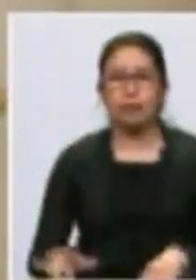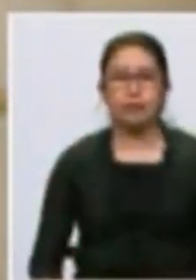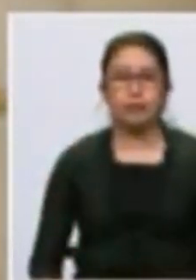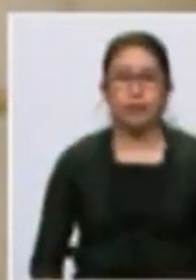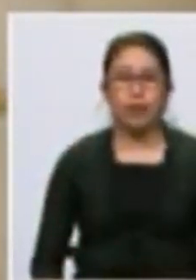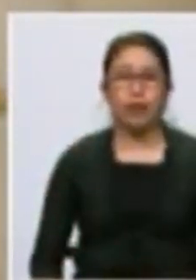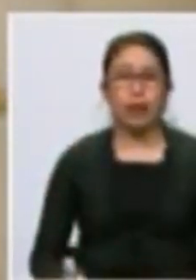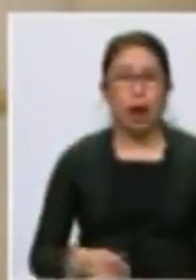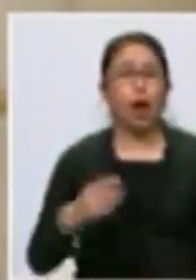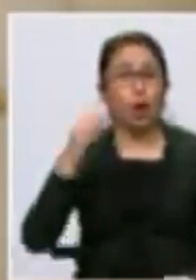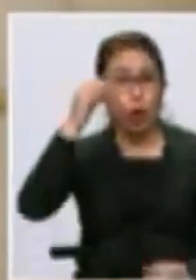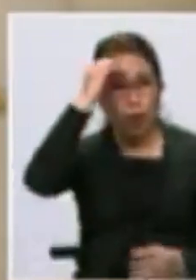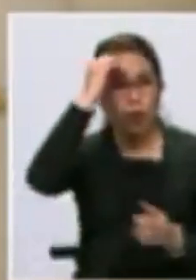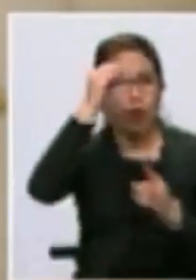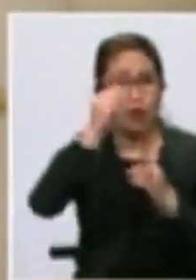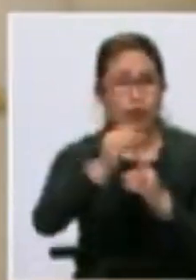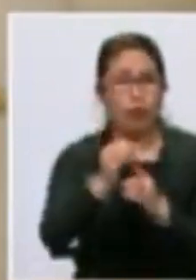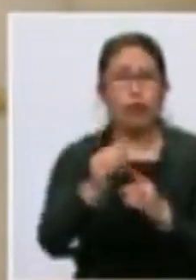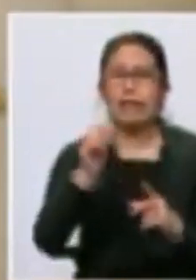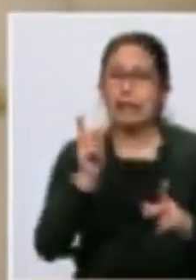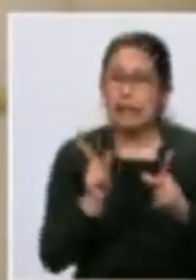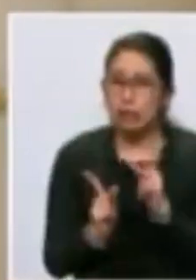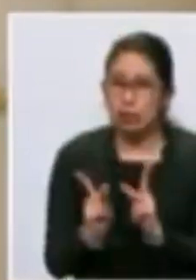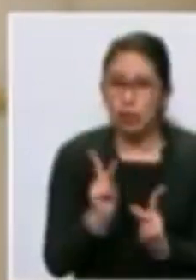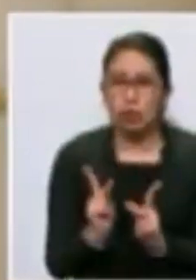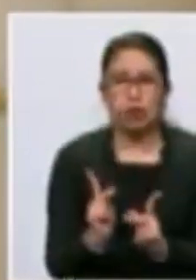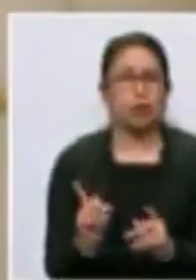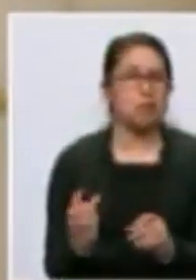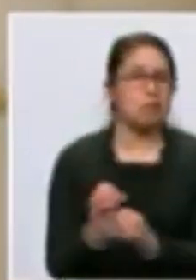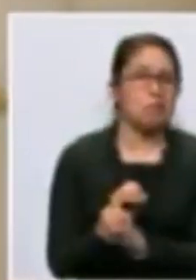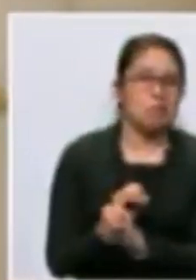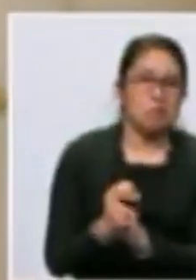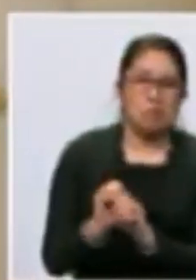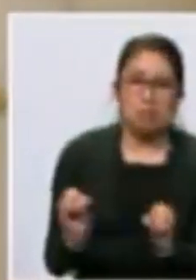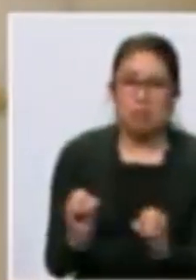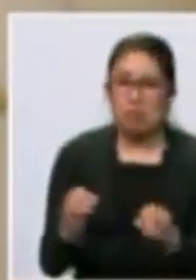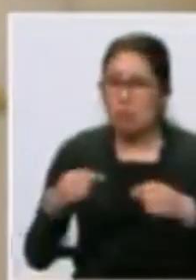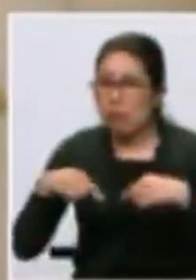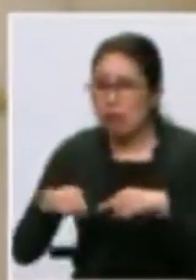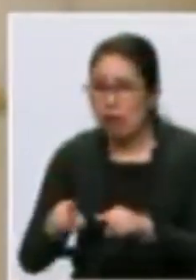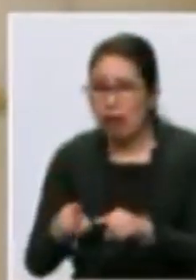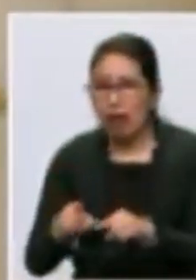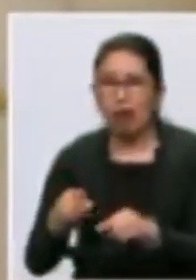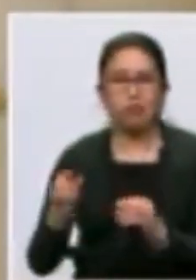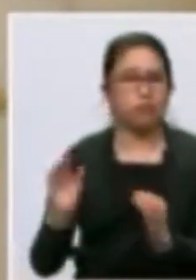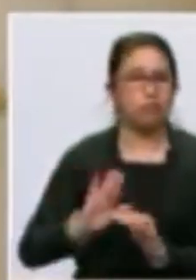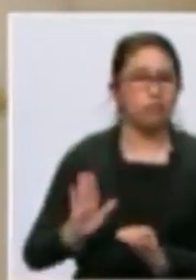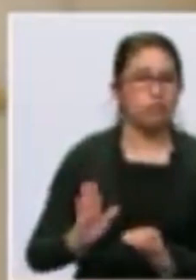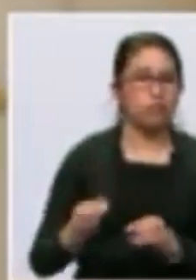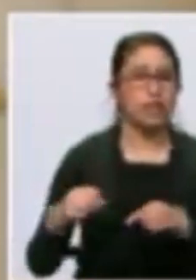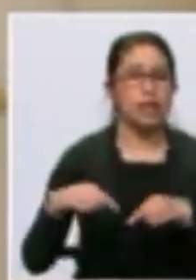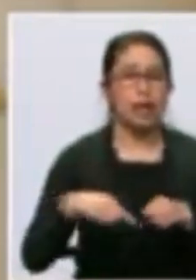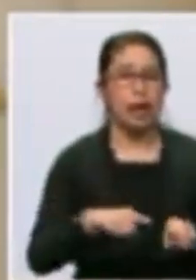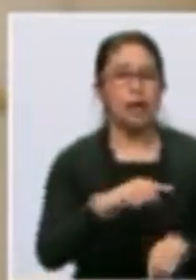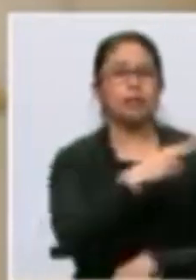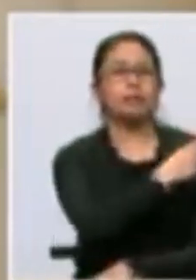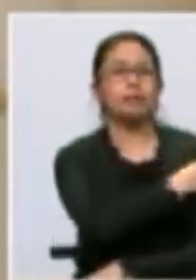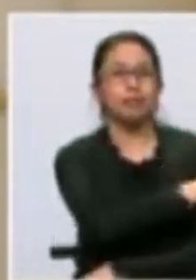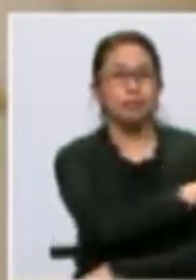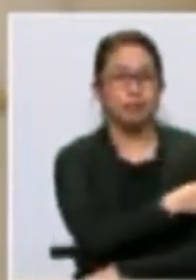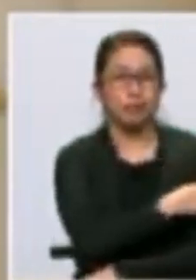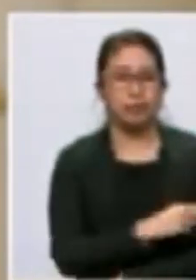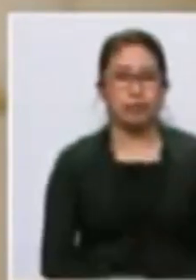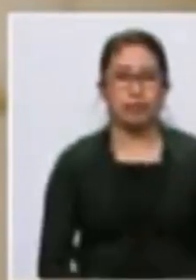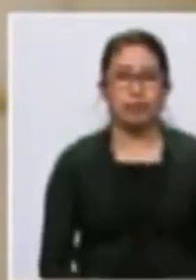La razón por la cual la gente no va a la posta para su primera atención, sino que va directamente al hospital,